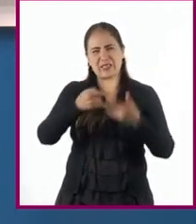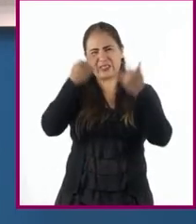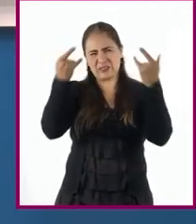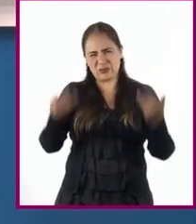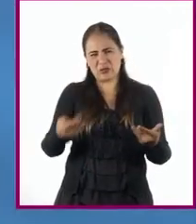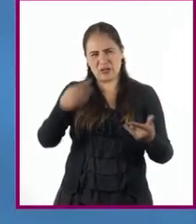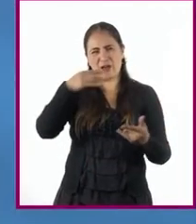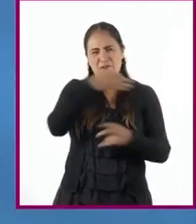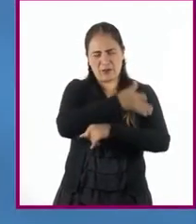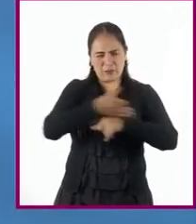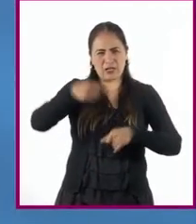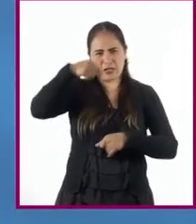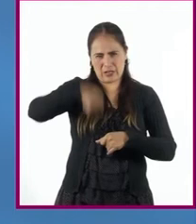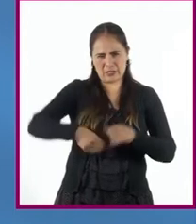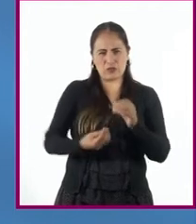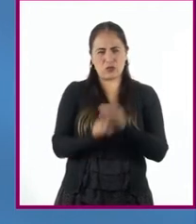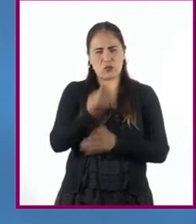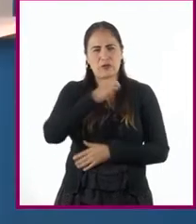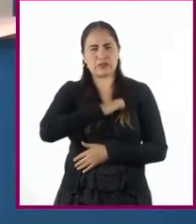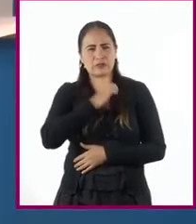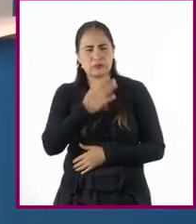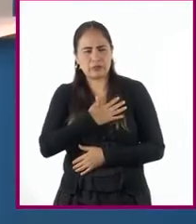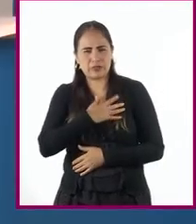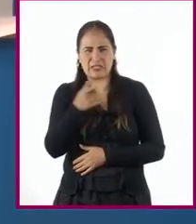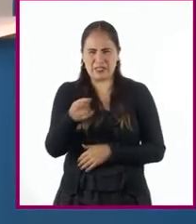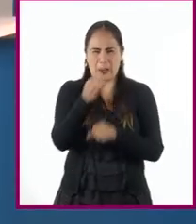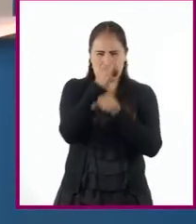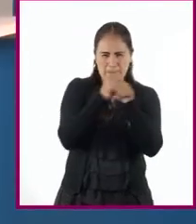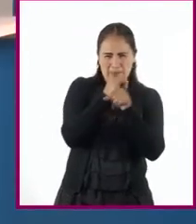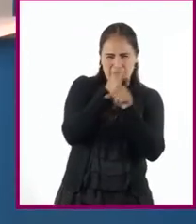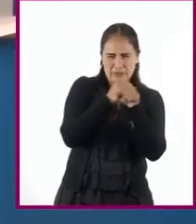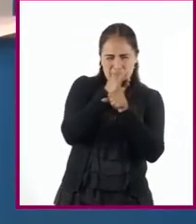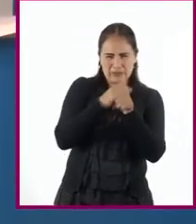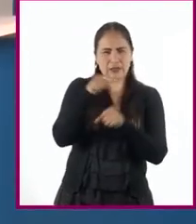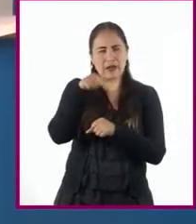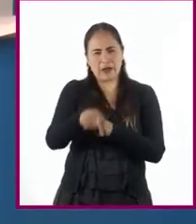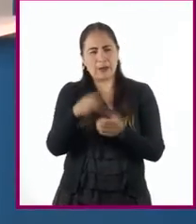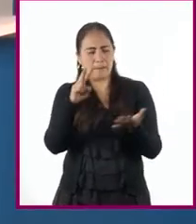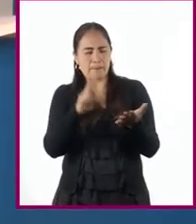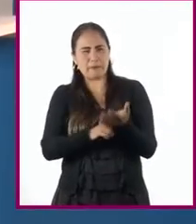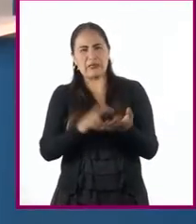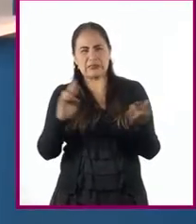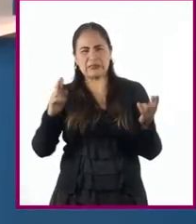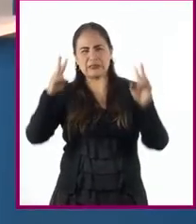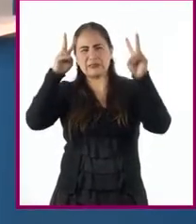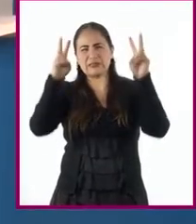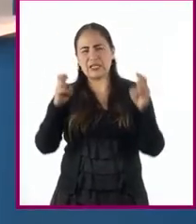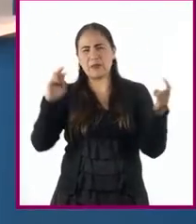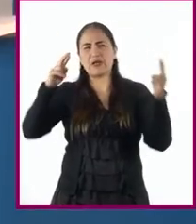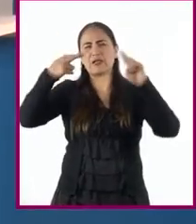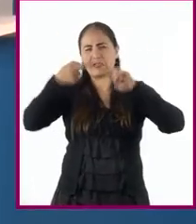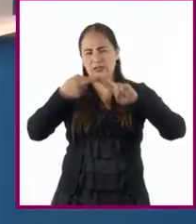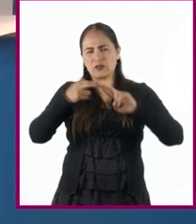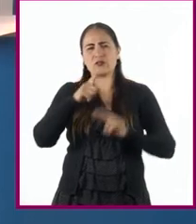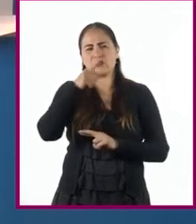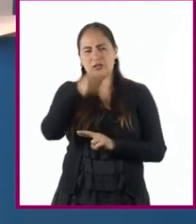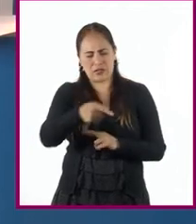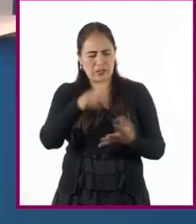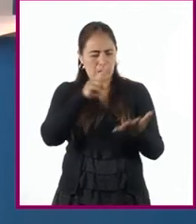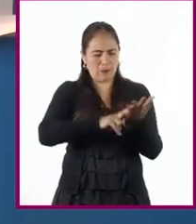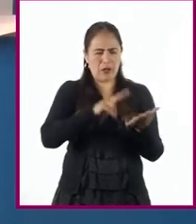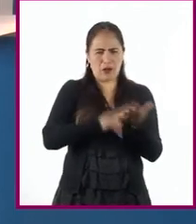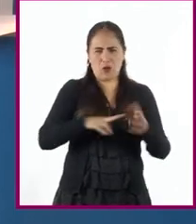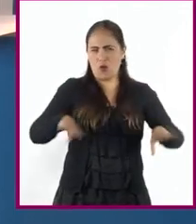en la Nueva España, señala que los valores religiosos de la época colonial adjudicaban a las mujeres una serie de